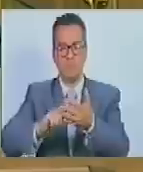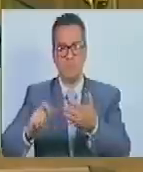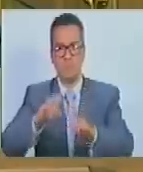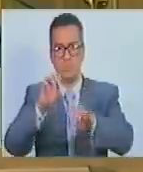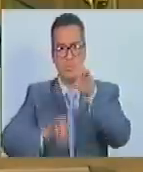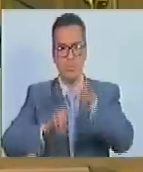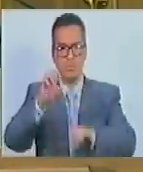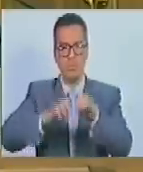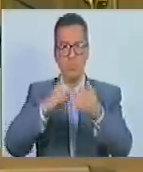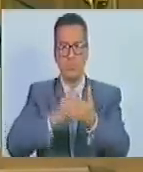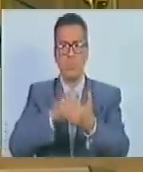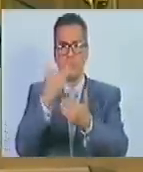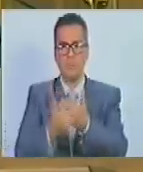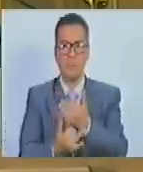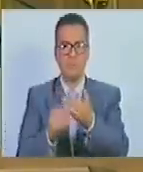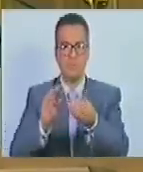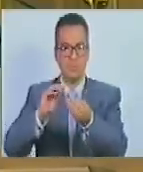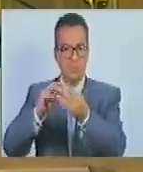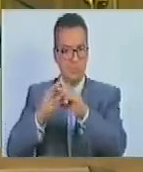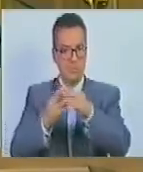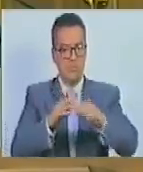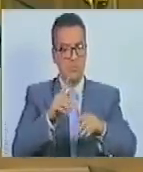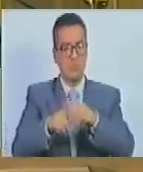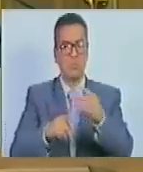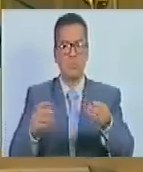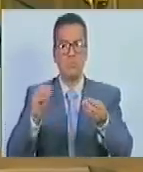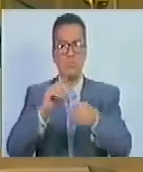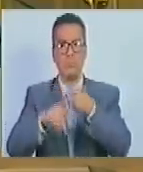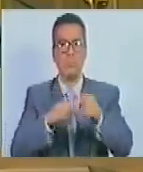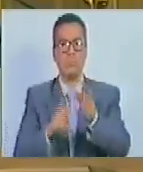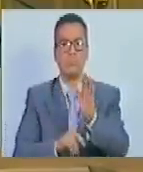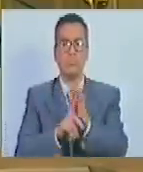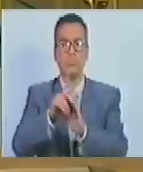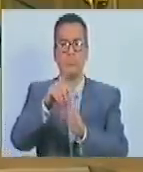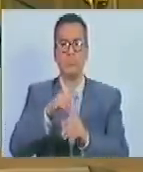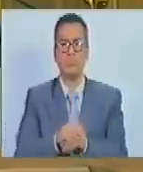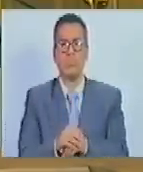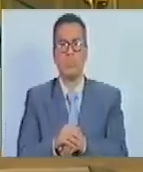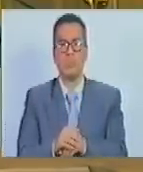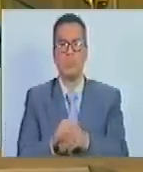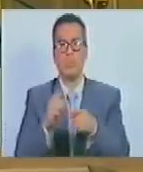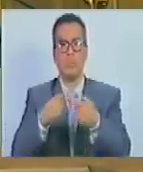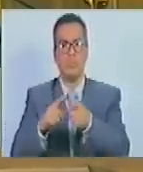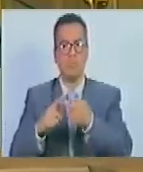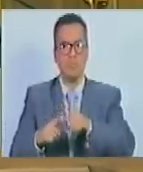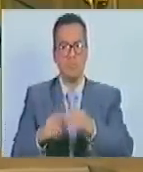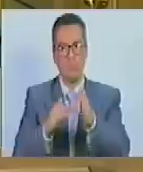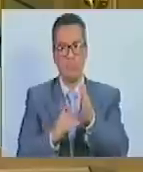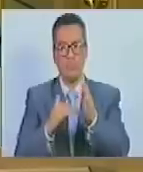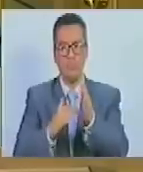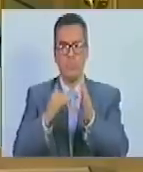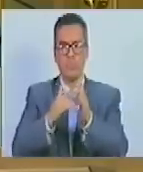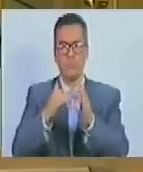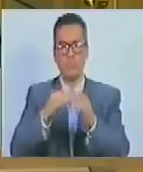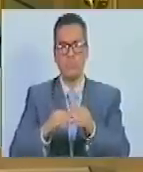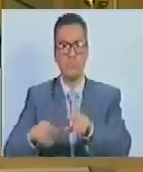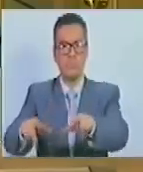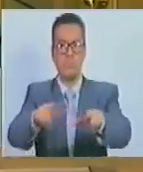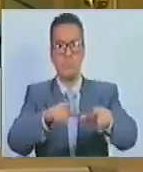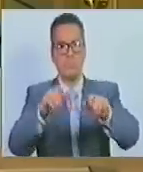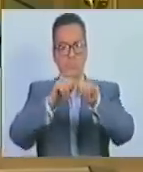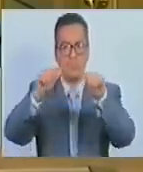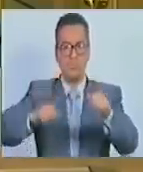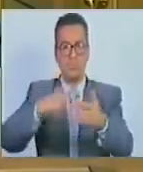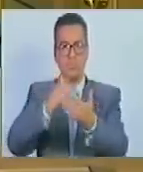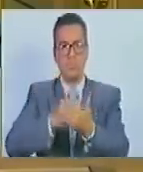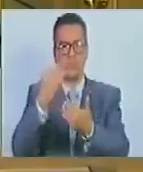evaluación del plan comunitario de desarrollo integral articulado con las demás escalas espaciales del sistema de